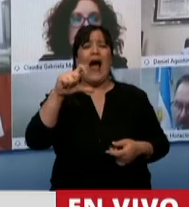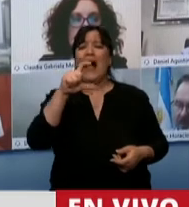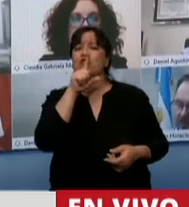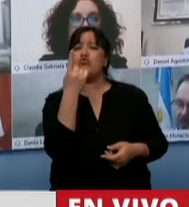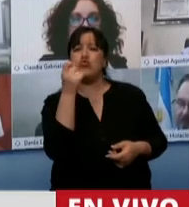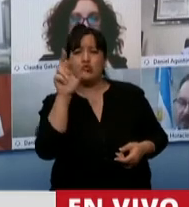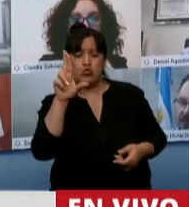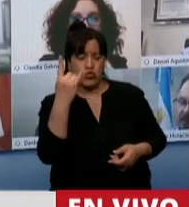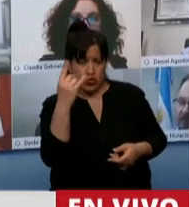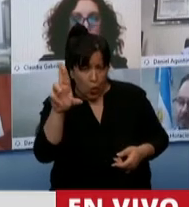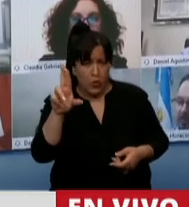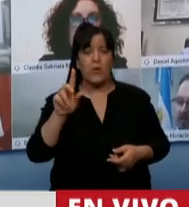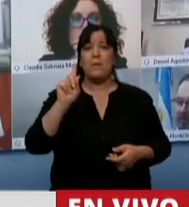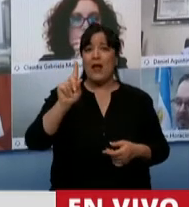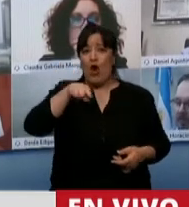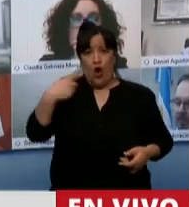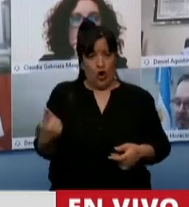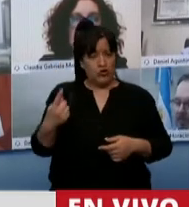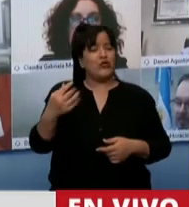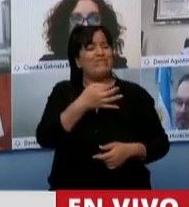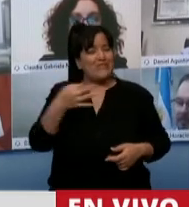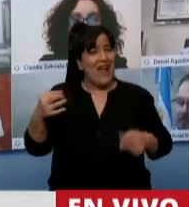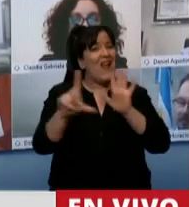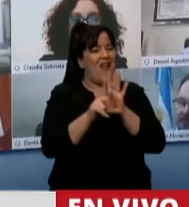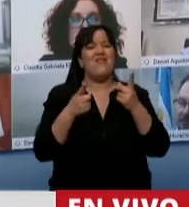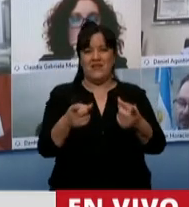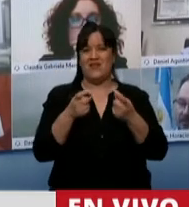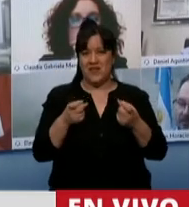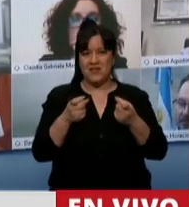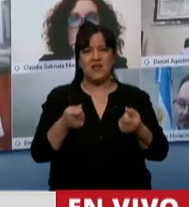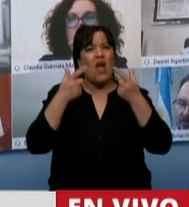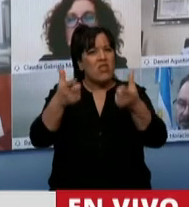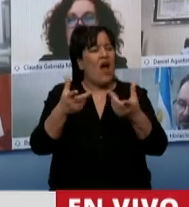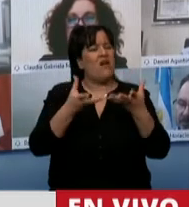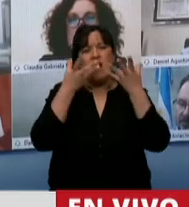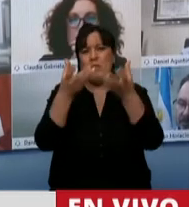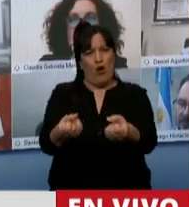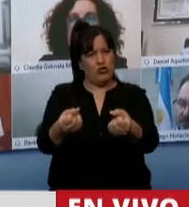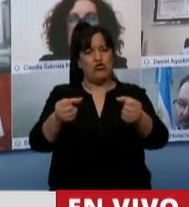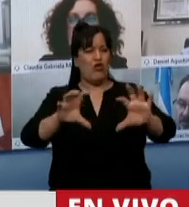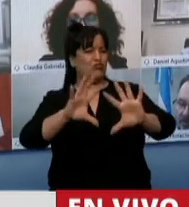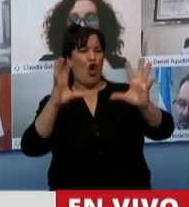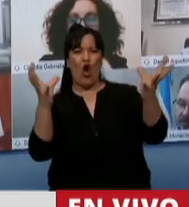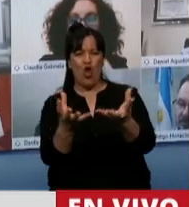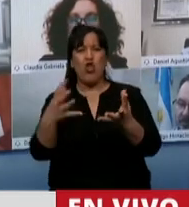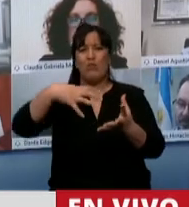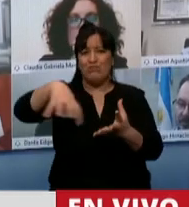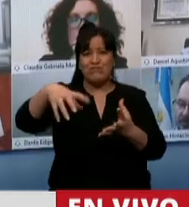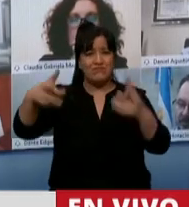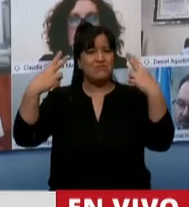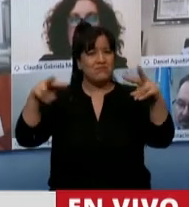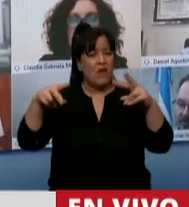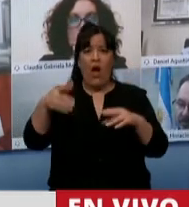lo cierto y lo concreto es que esta ley era necesaria para dar un apoyo integral a un sector que ha sido